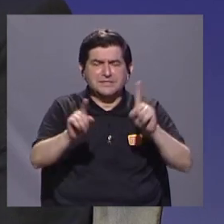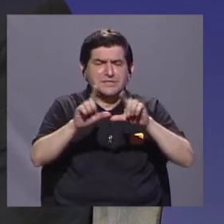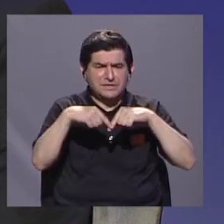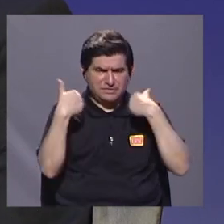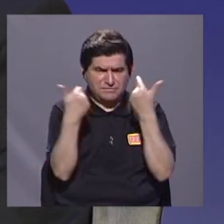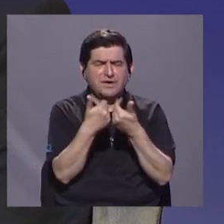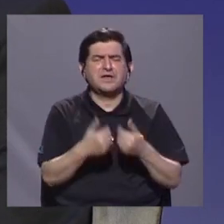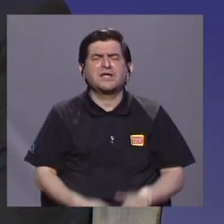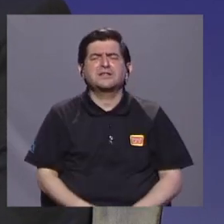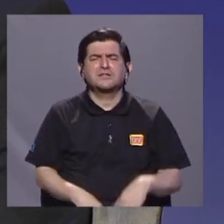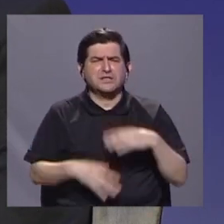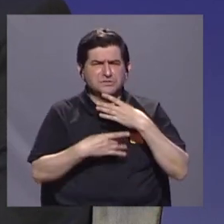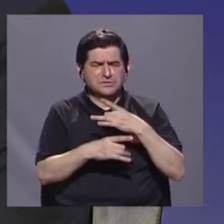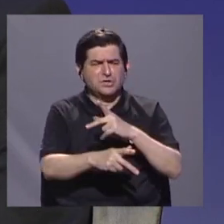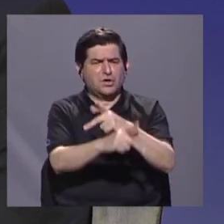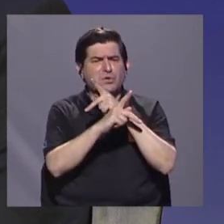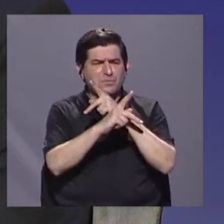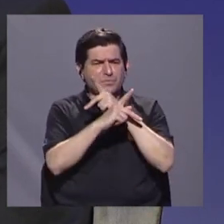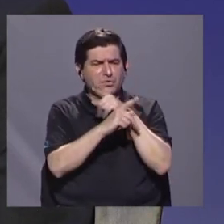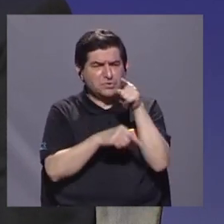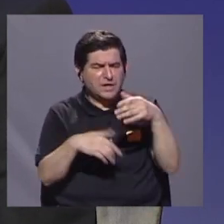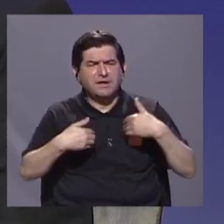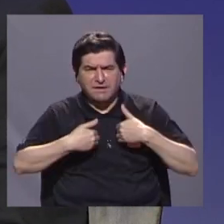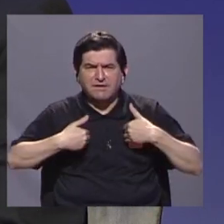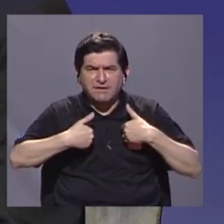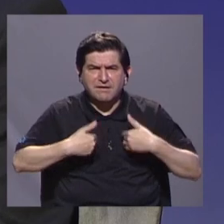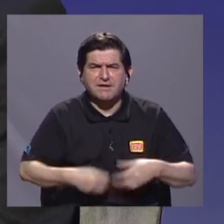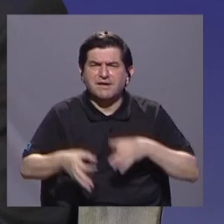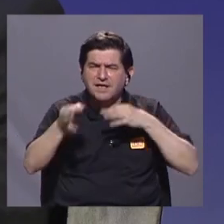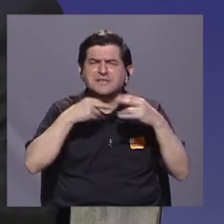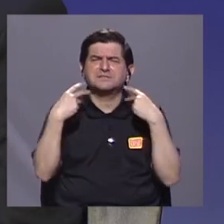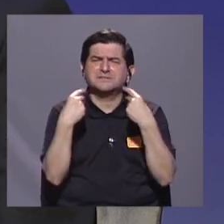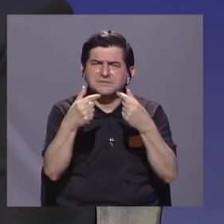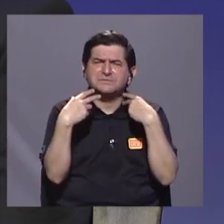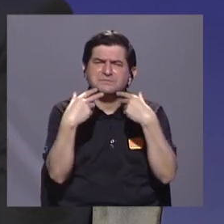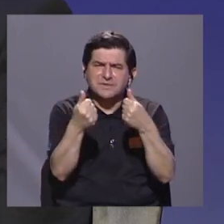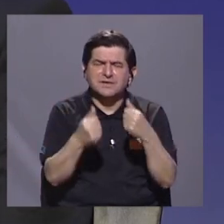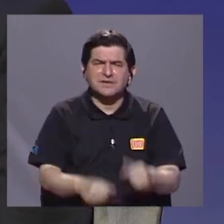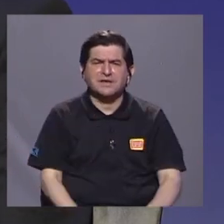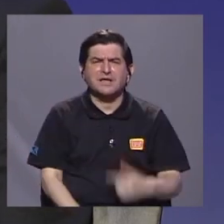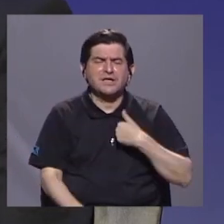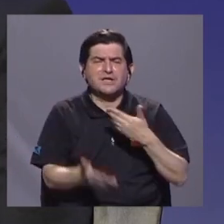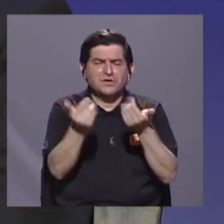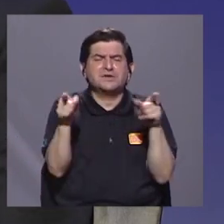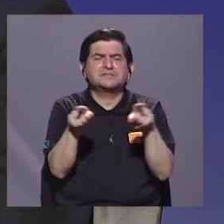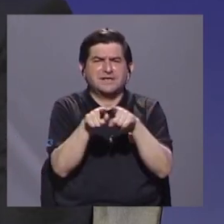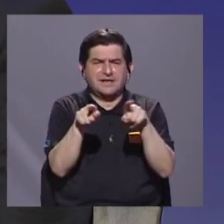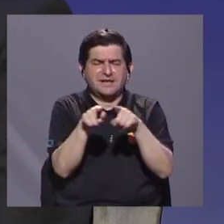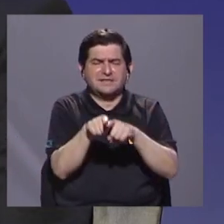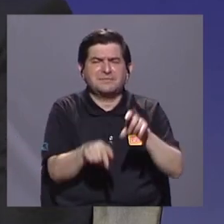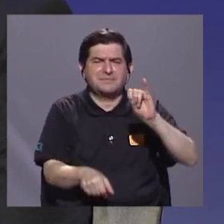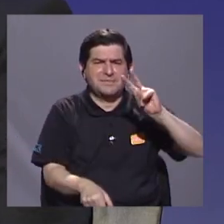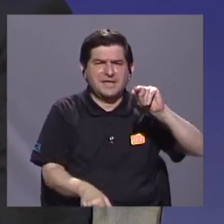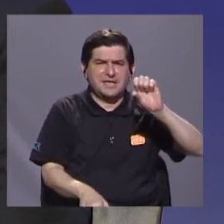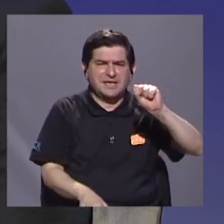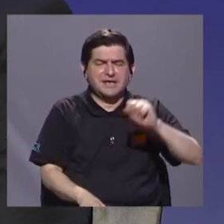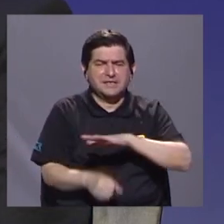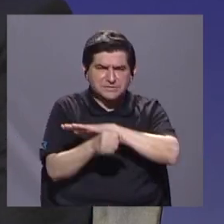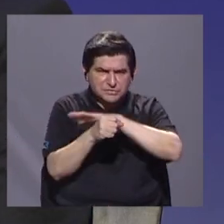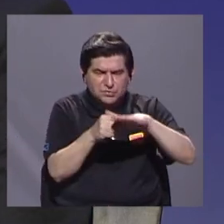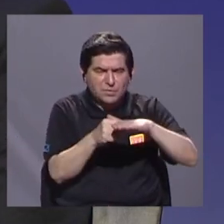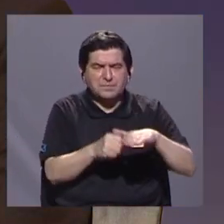tema de la conservación de primates. Coméntenos rápidamente y quisiera que Inés también complemente esta